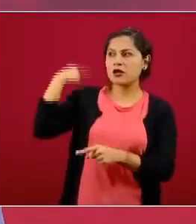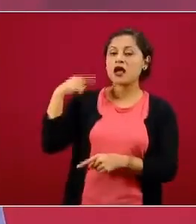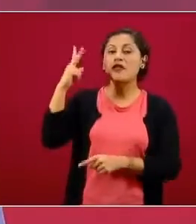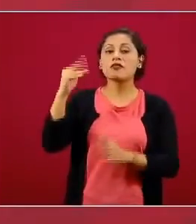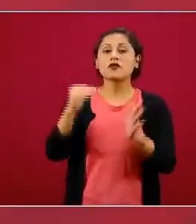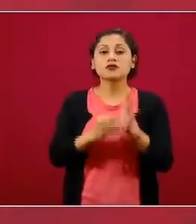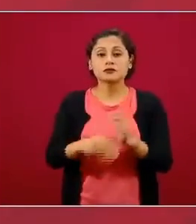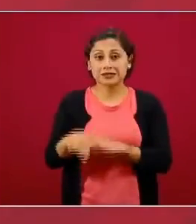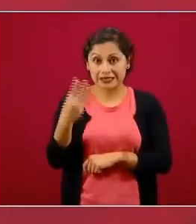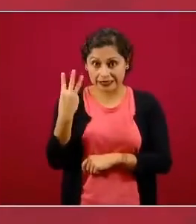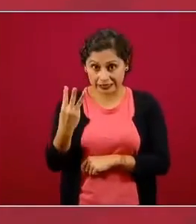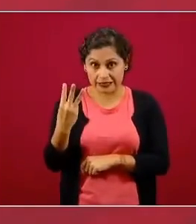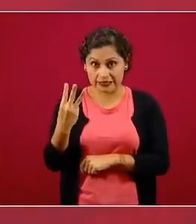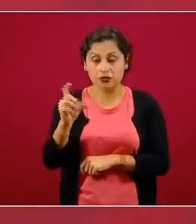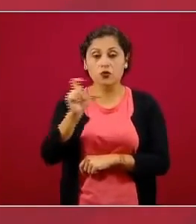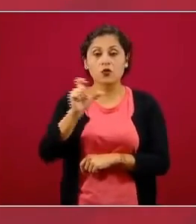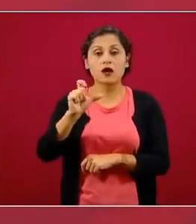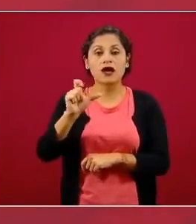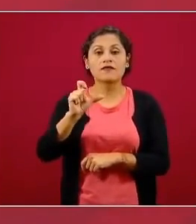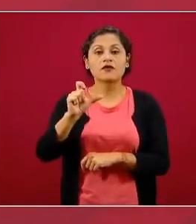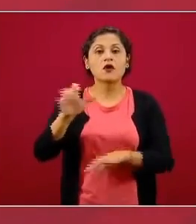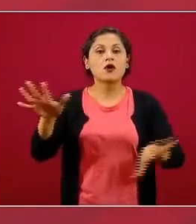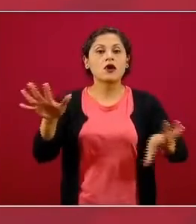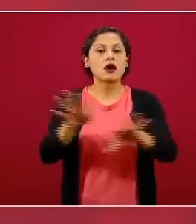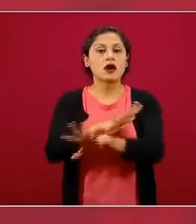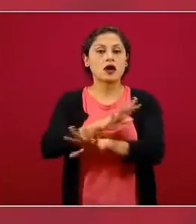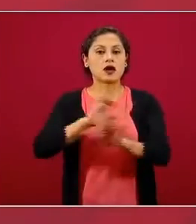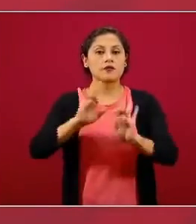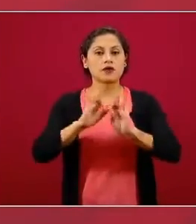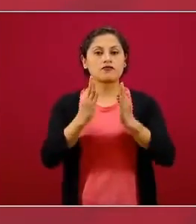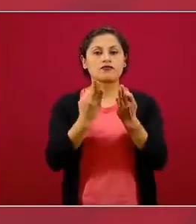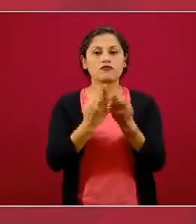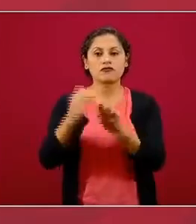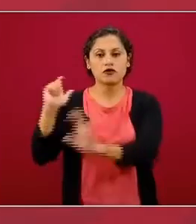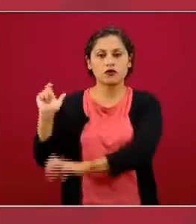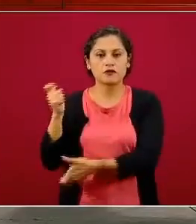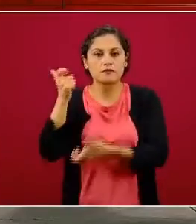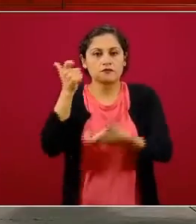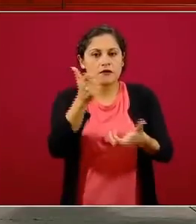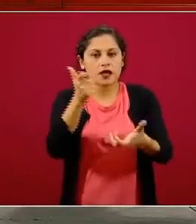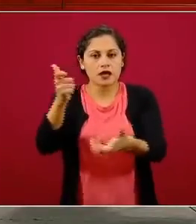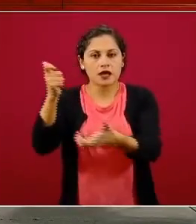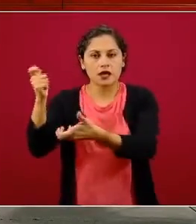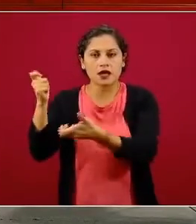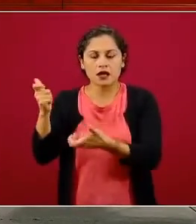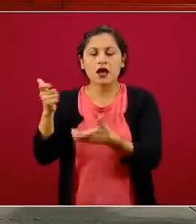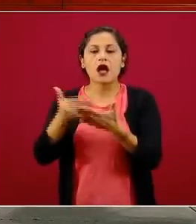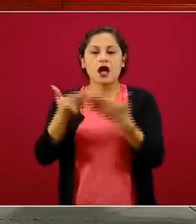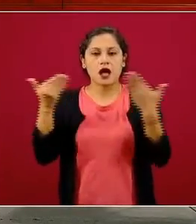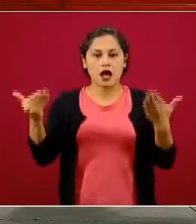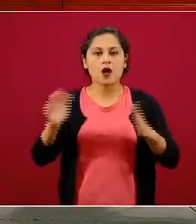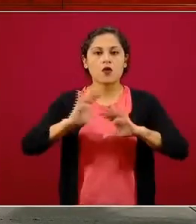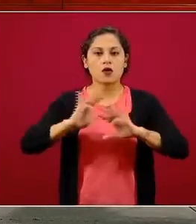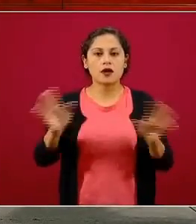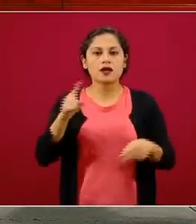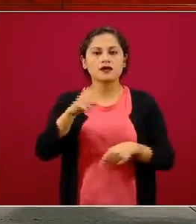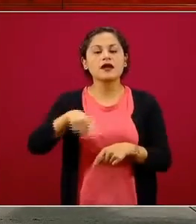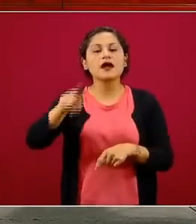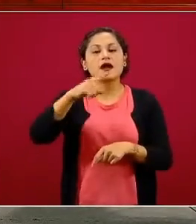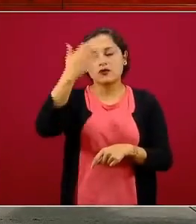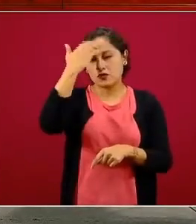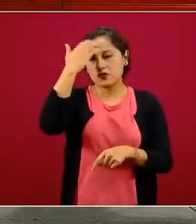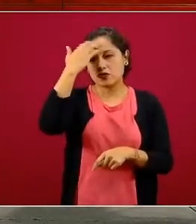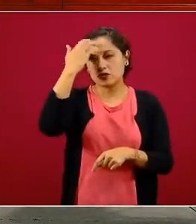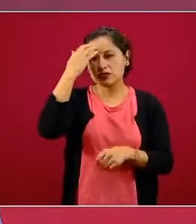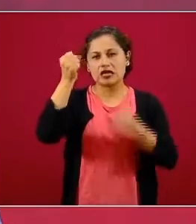se cambió el modelo de financiamiento hacia lo que se conoce popularmente como seguro popular, o se conoció